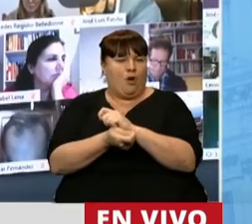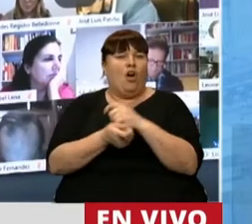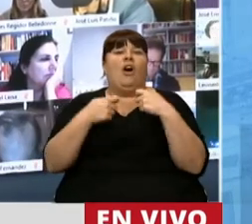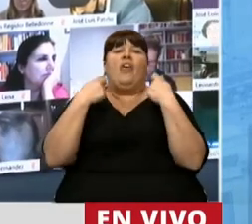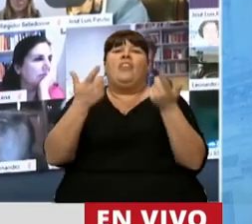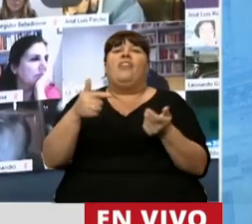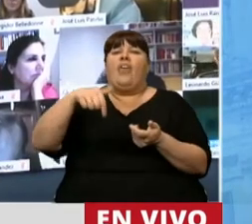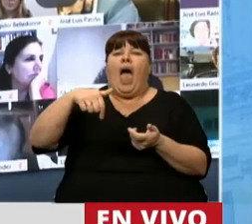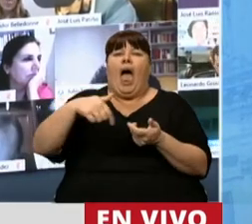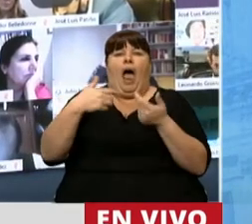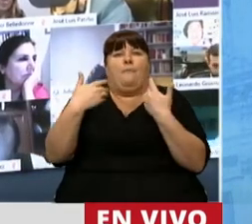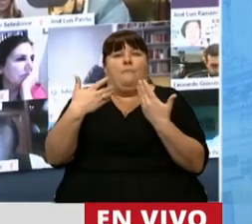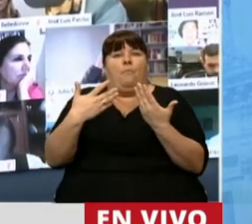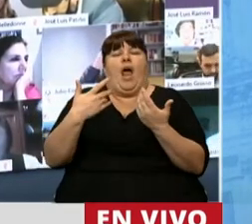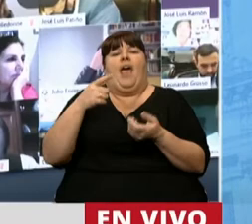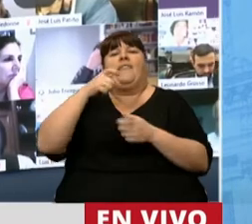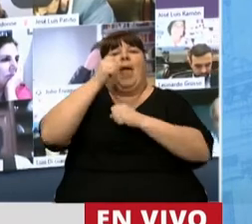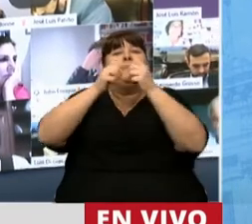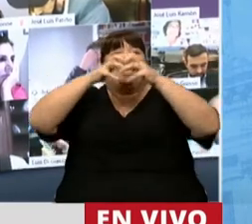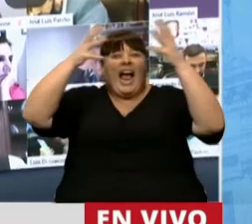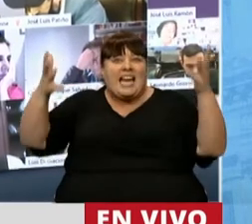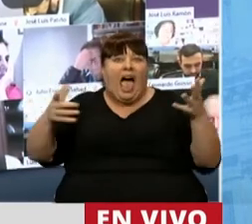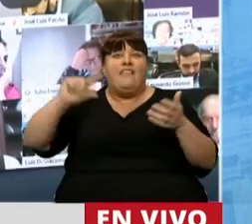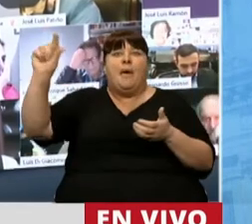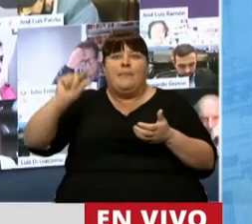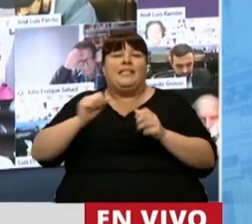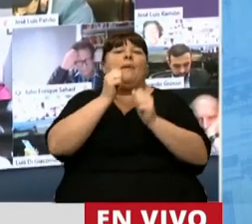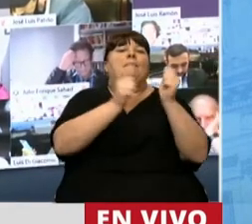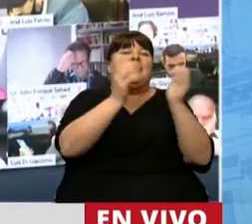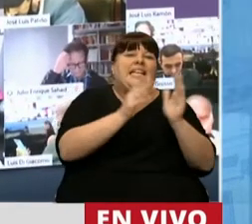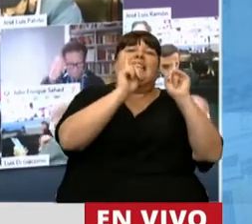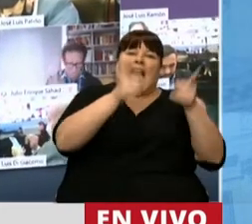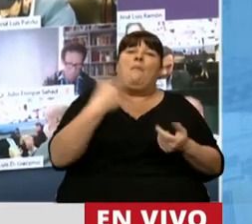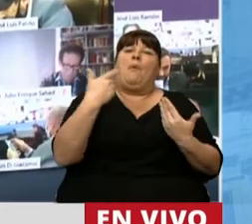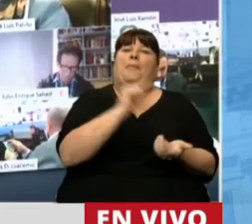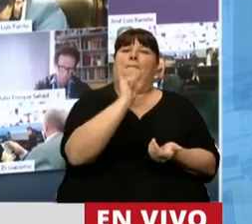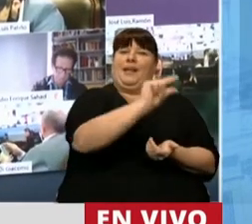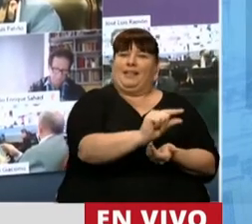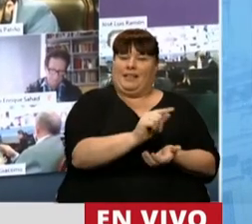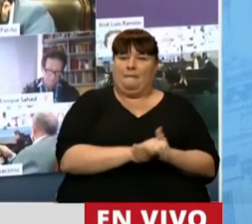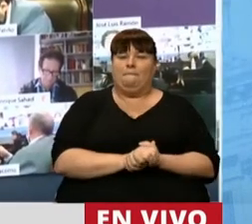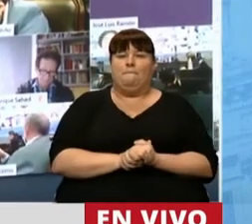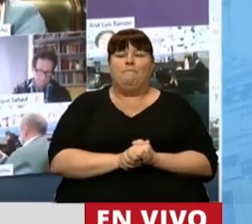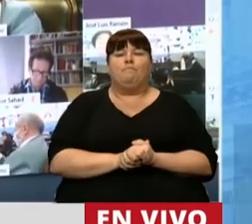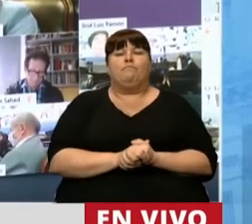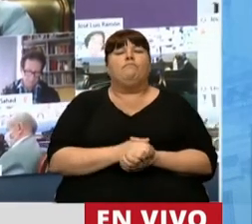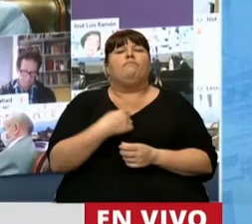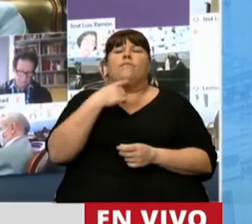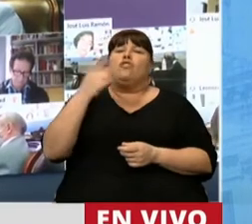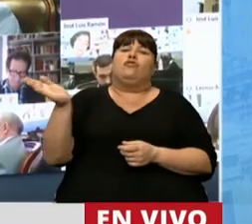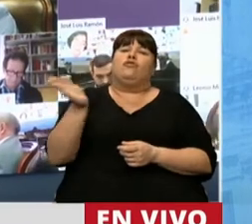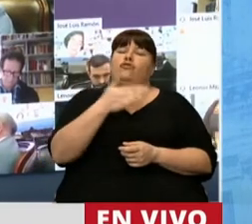dándonos hoy posibilidades para que las grandes tomen crédito y las pequeñas también. Digo, todos